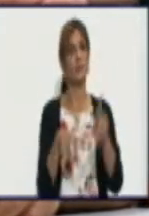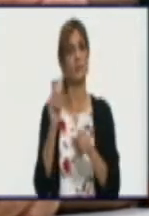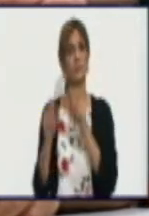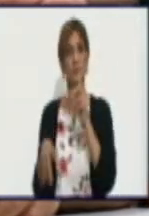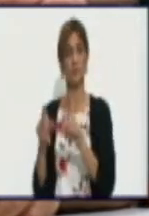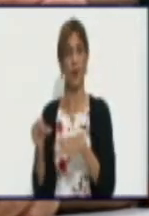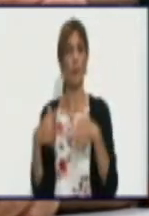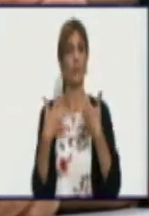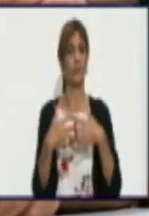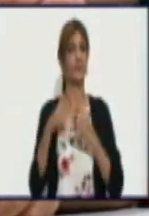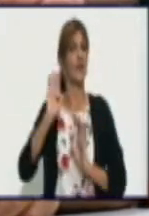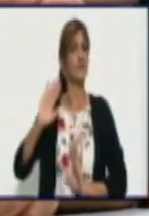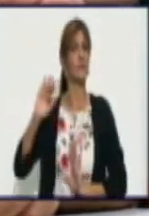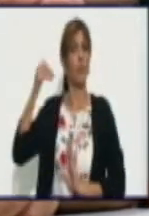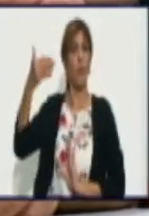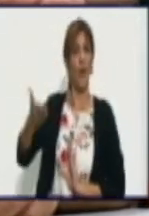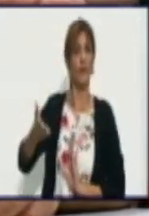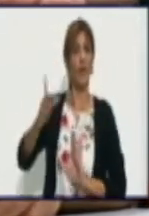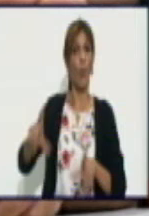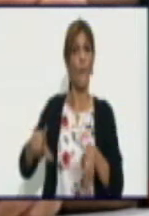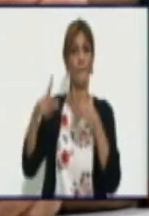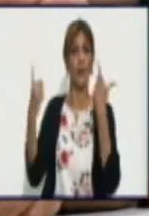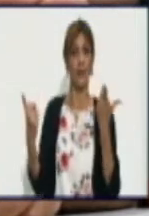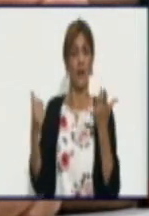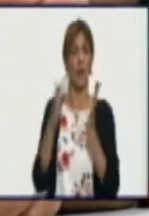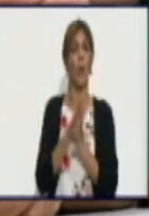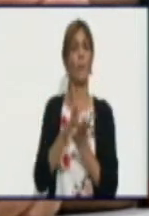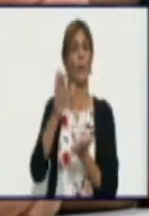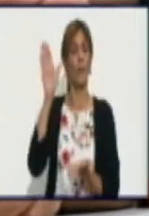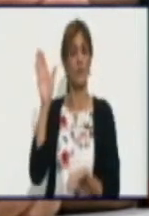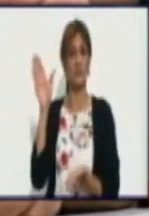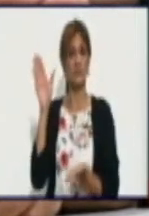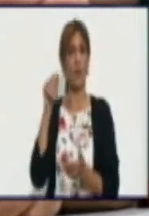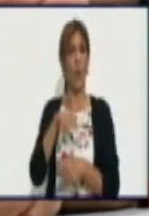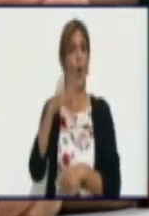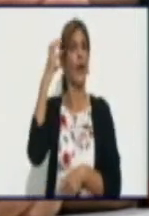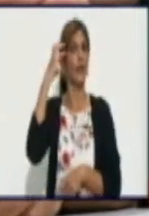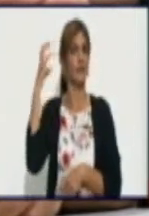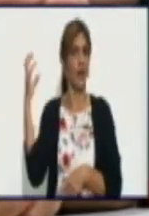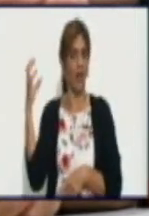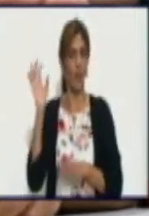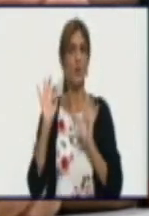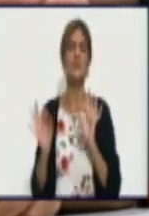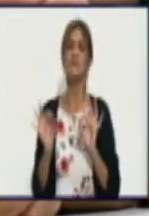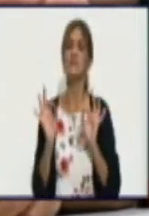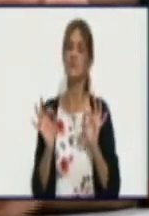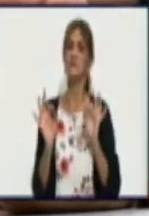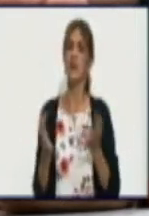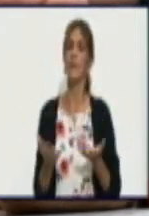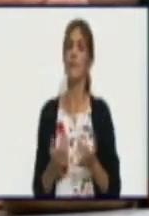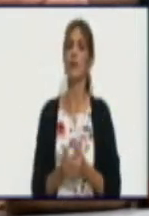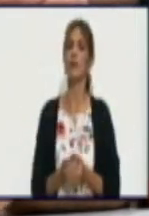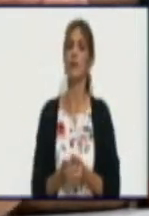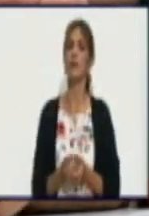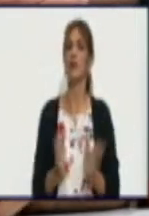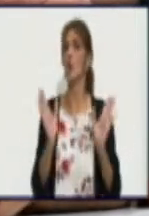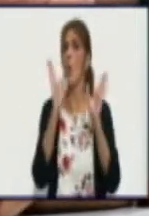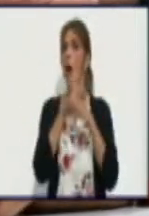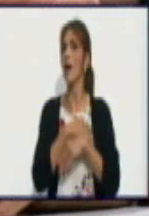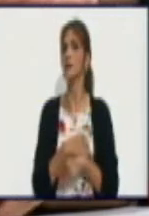compromiso con el encargo estatal. Y siempre que garantice que no haya decrecimiento de la masa ganadera.